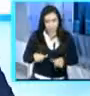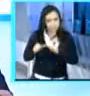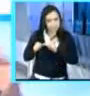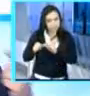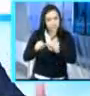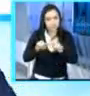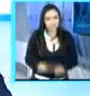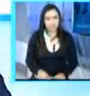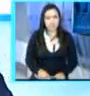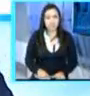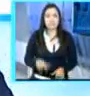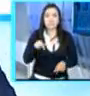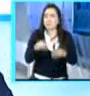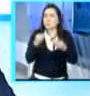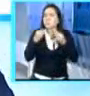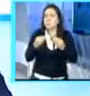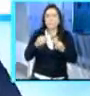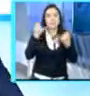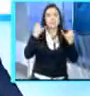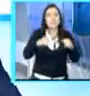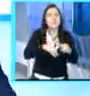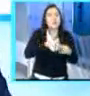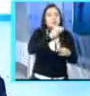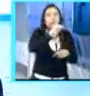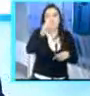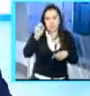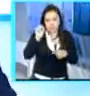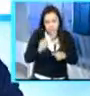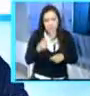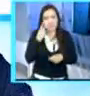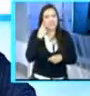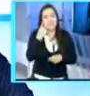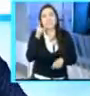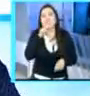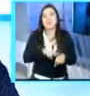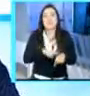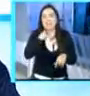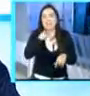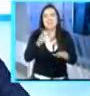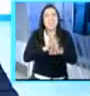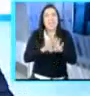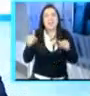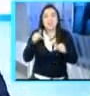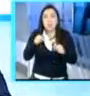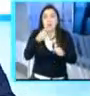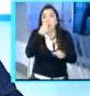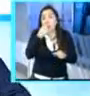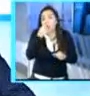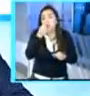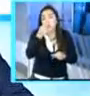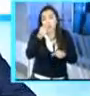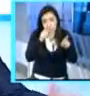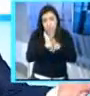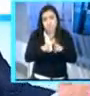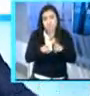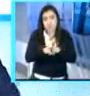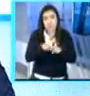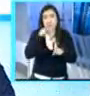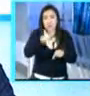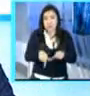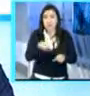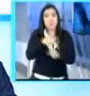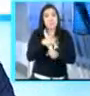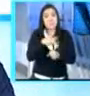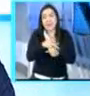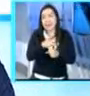2015, solo con ojos sobre el Congreso y las alcaldías. Creo que no se va a permitir ese tipo de corrupción. Y Guatemala va a seguir acompañada, primero ellos,